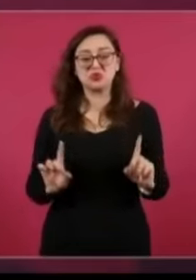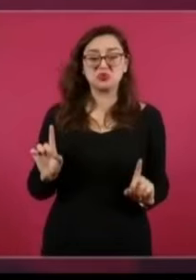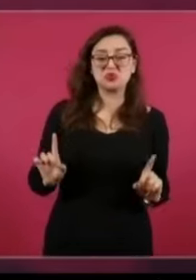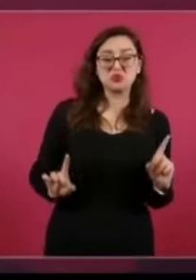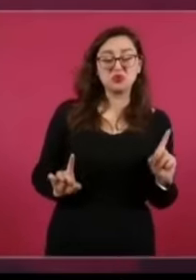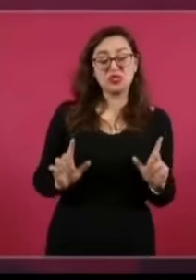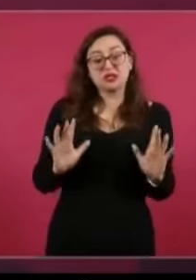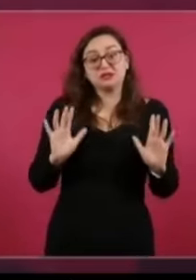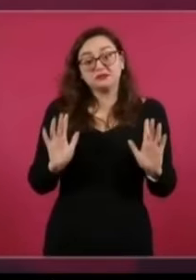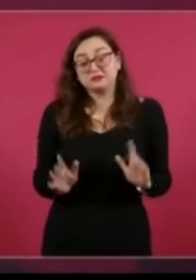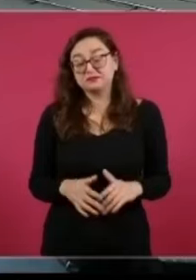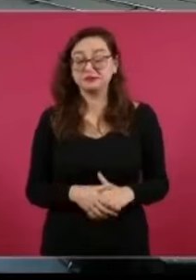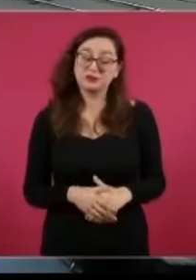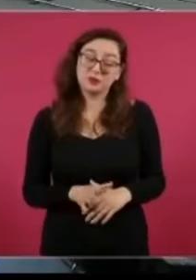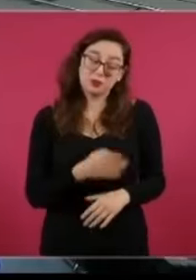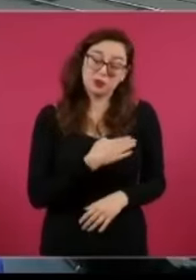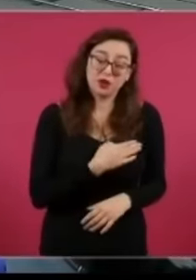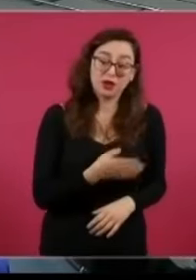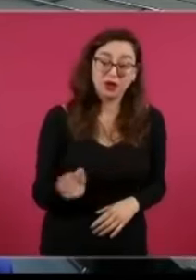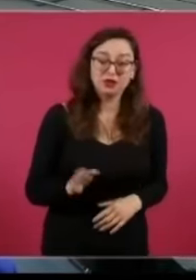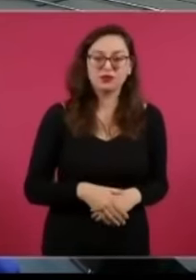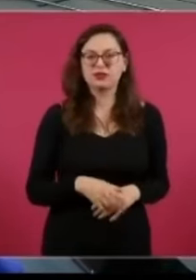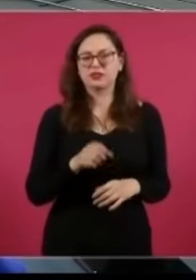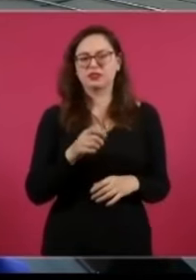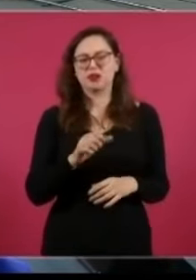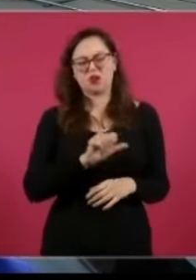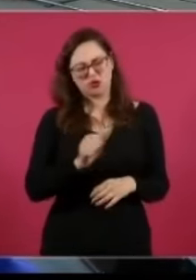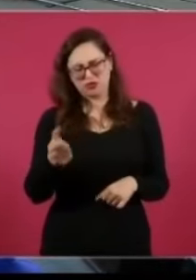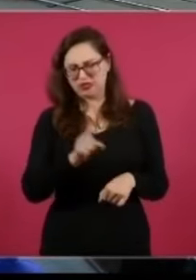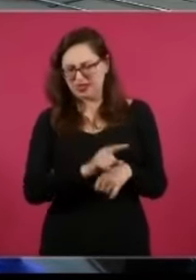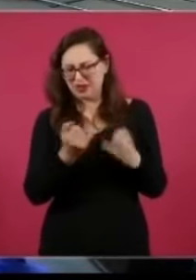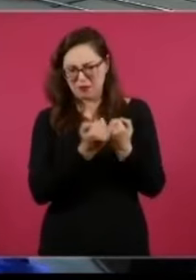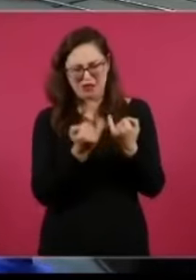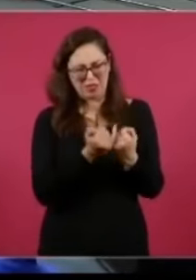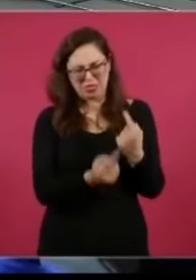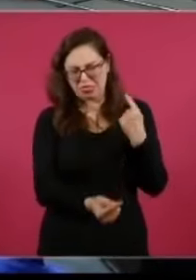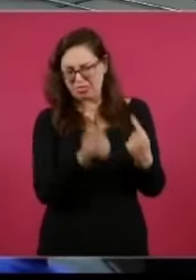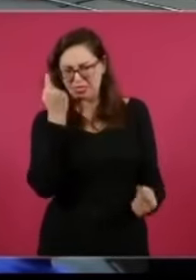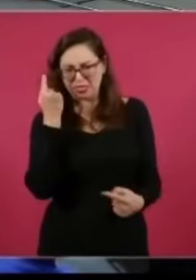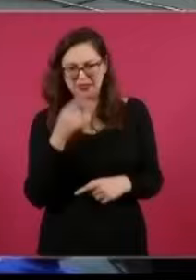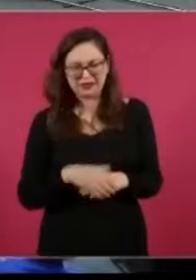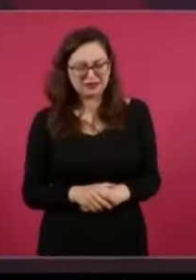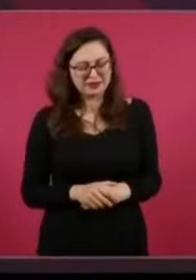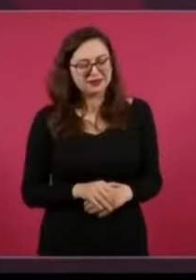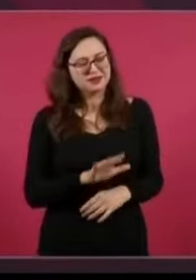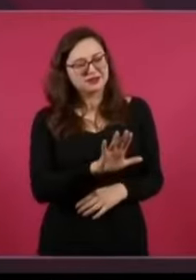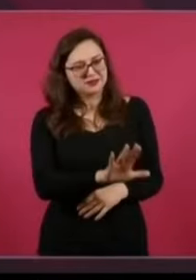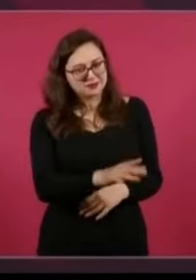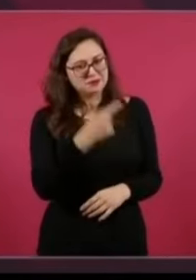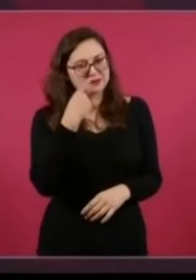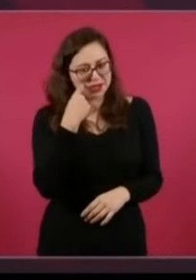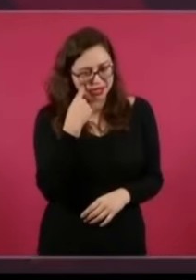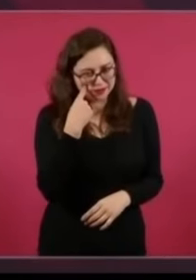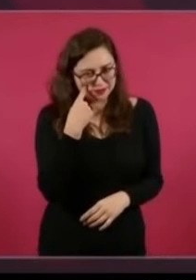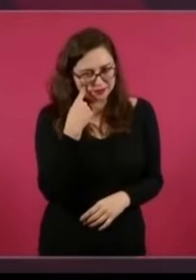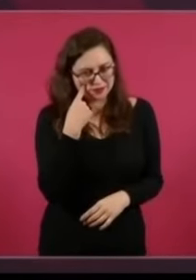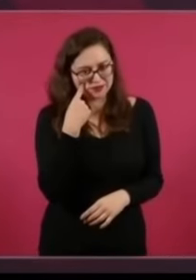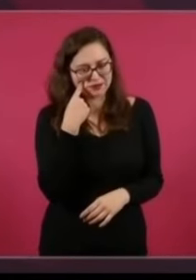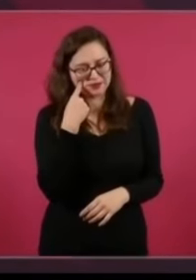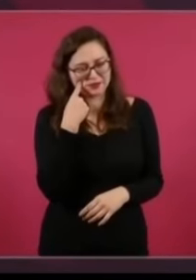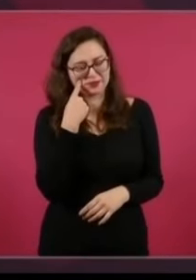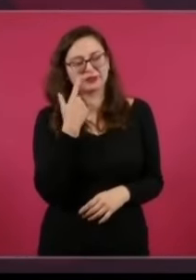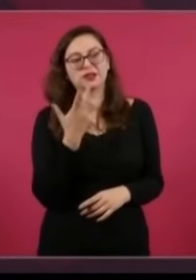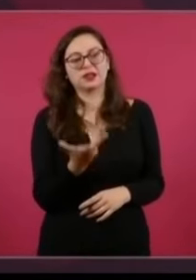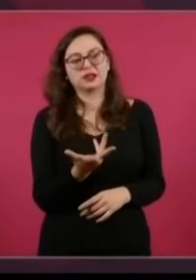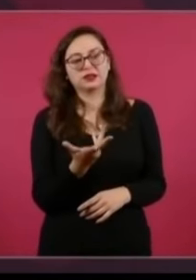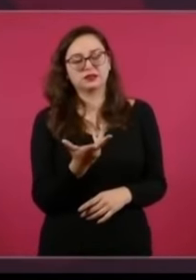incluso aquí obra en mi poder, no estoy contigo, si no te lo mostraría, pero nosotros tenemos